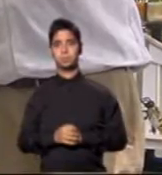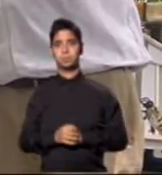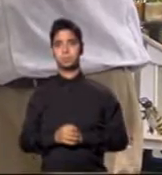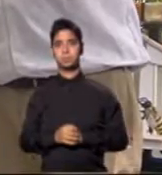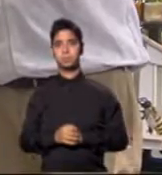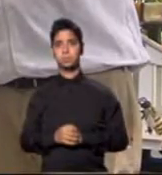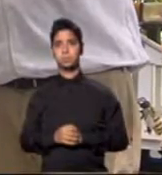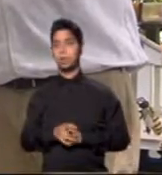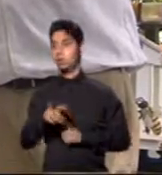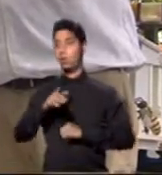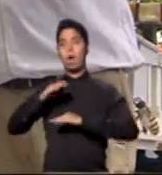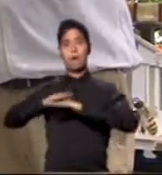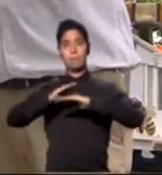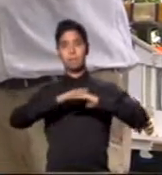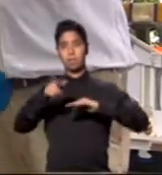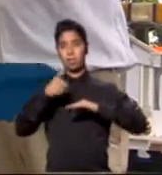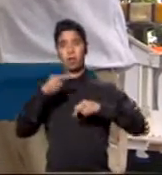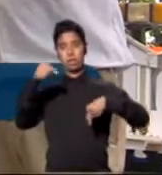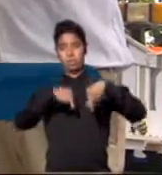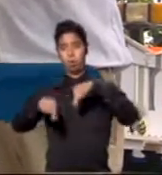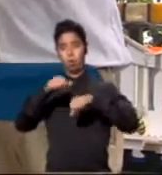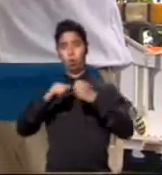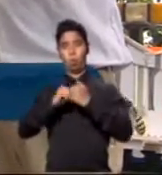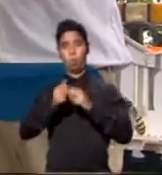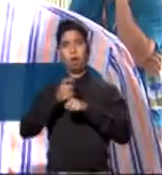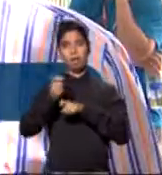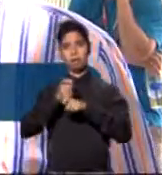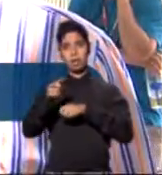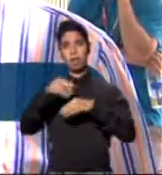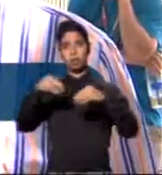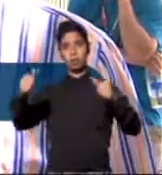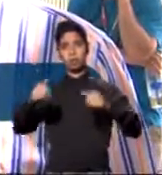y advierte sobre los efectos de estos químicos en la cosecha.